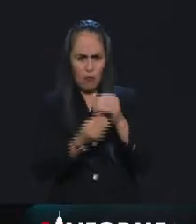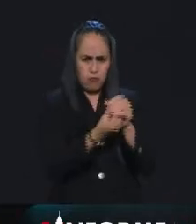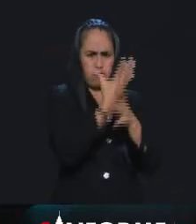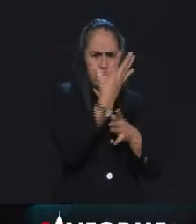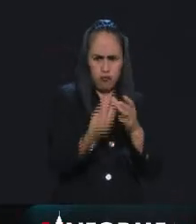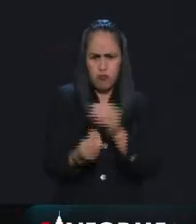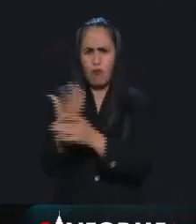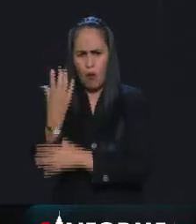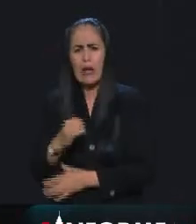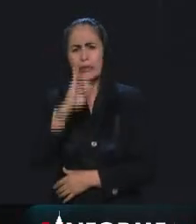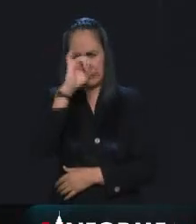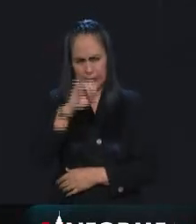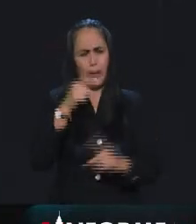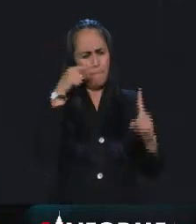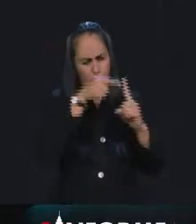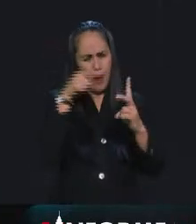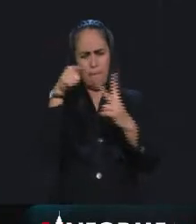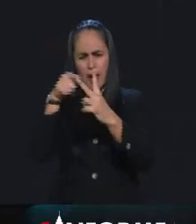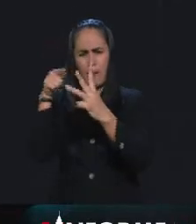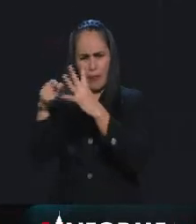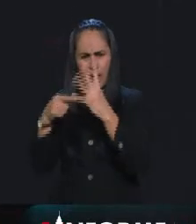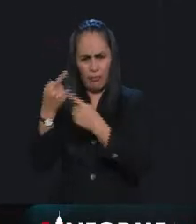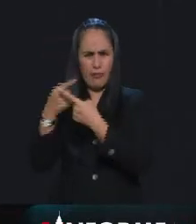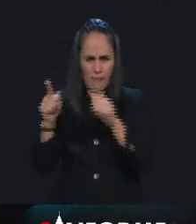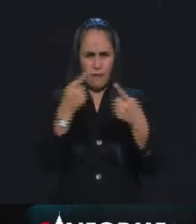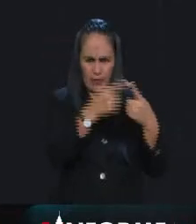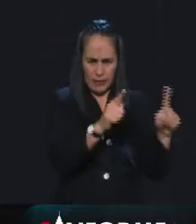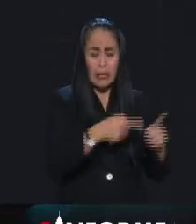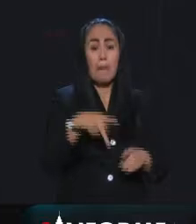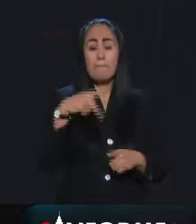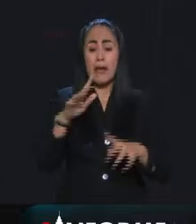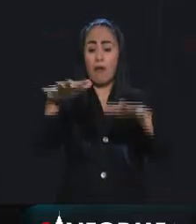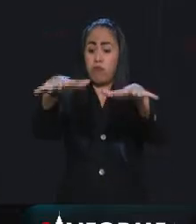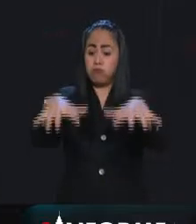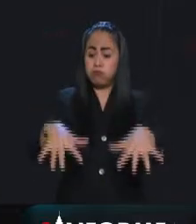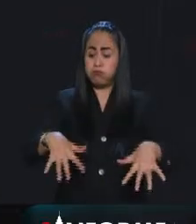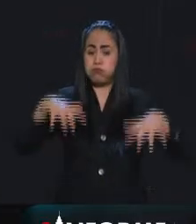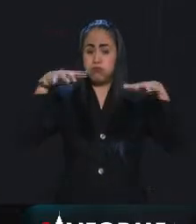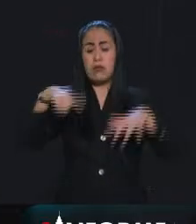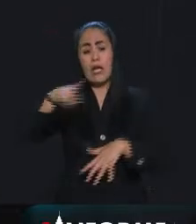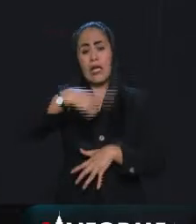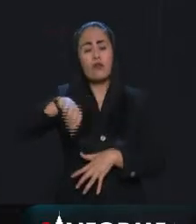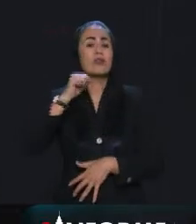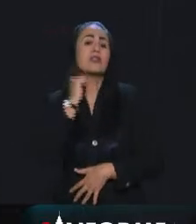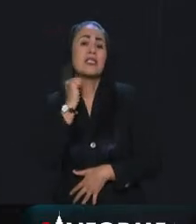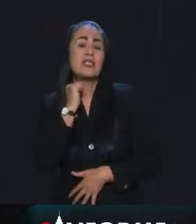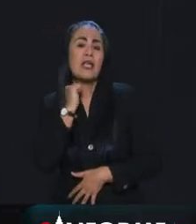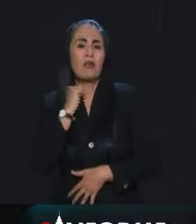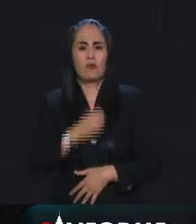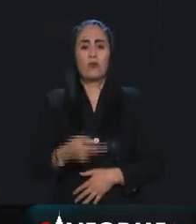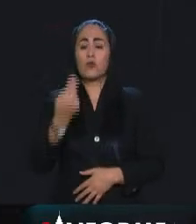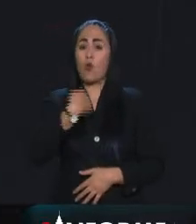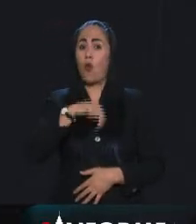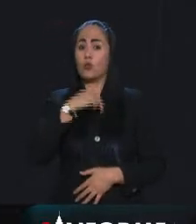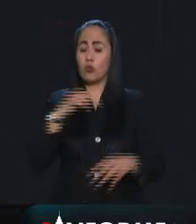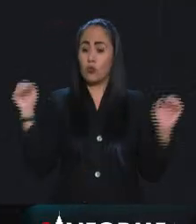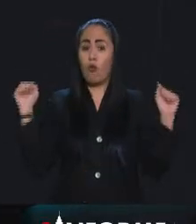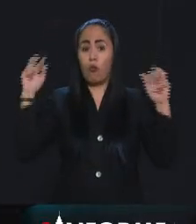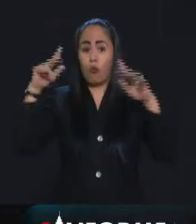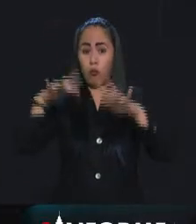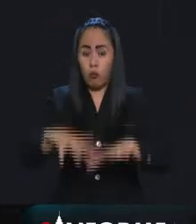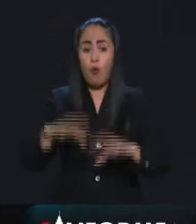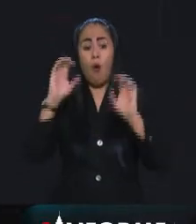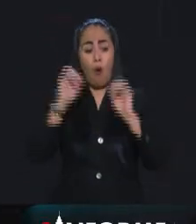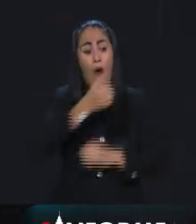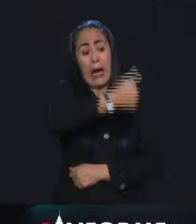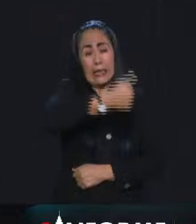propósitos. Pero quien tiene la facultad es el Pleno del Senado. Y nosotros no nos hemos reunido, ni se nos ha pedido nuestra